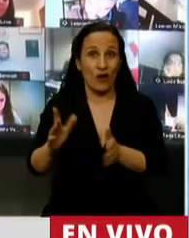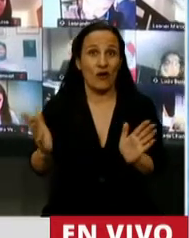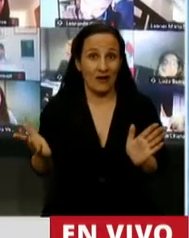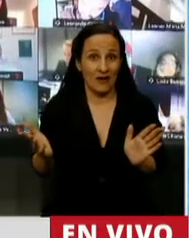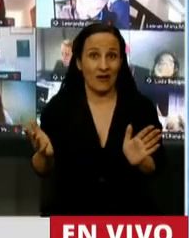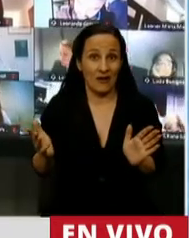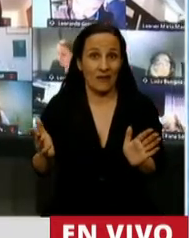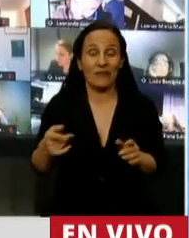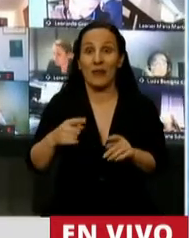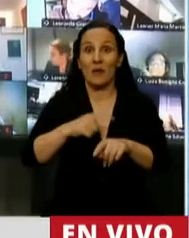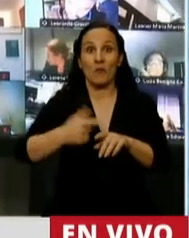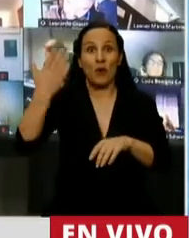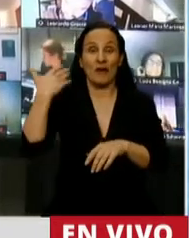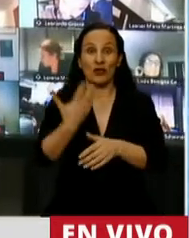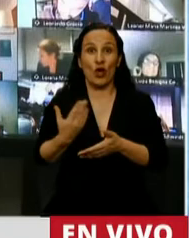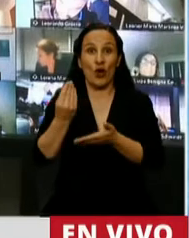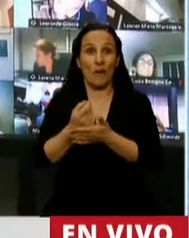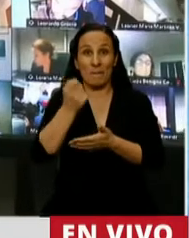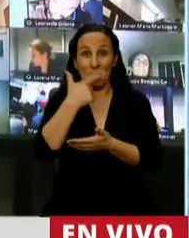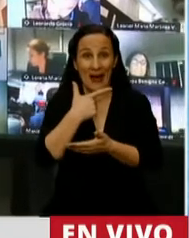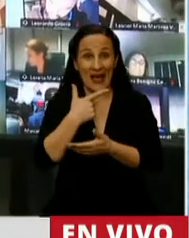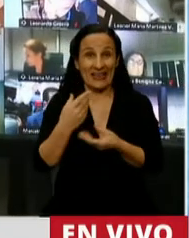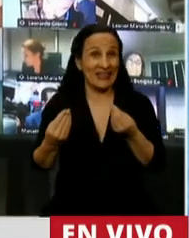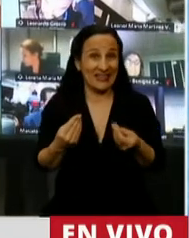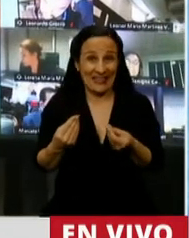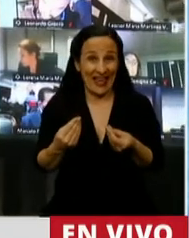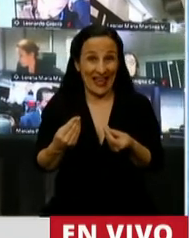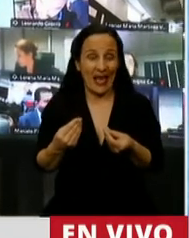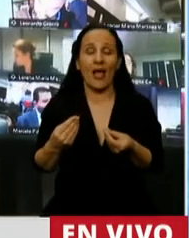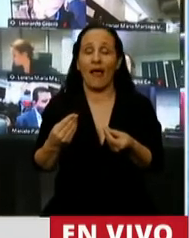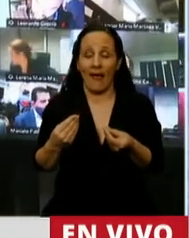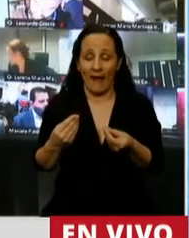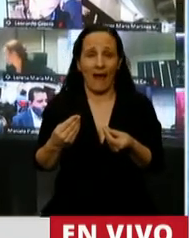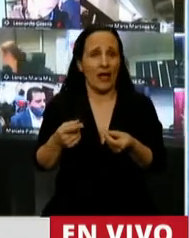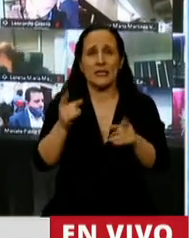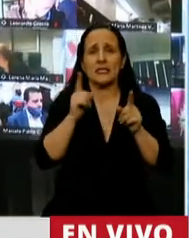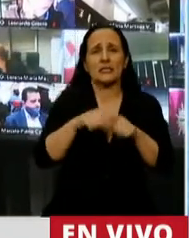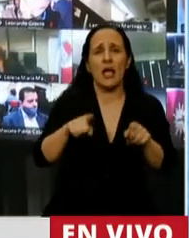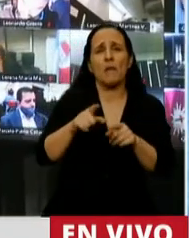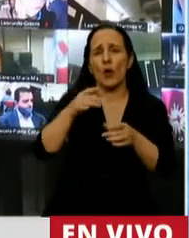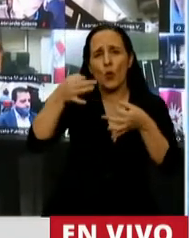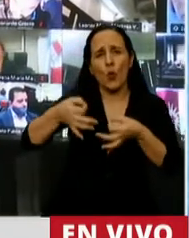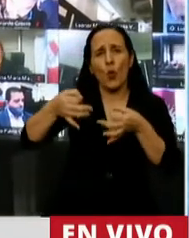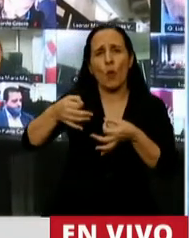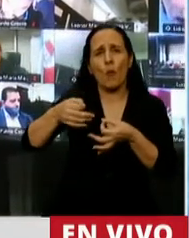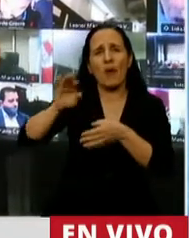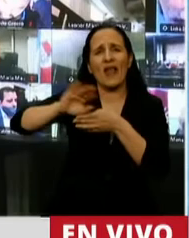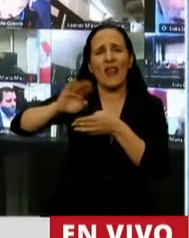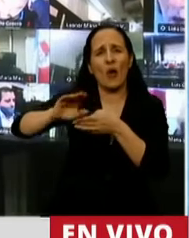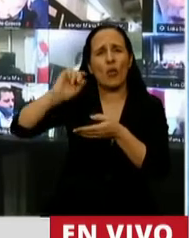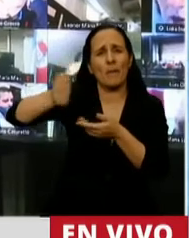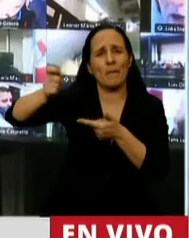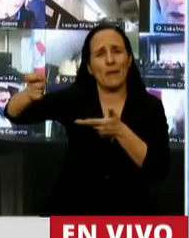del Gobierno del Presidente Macri fue precisamente la partida destinada al pago de la deuda y los intereses. Pero lamentablemente,